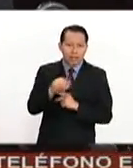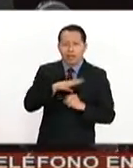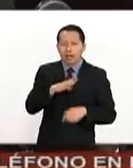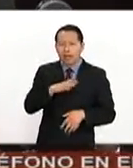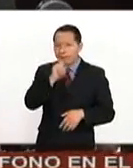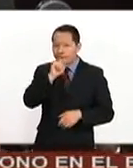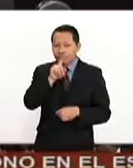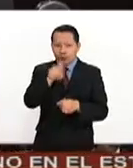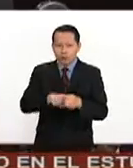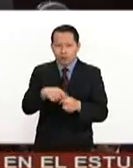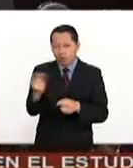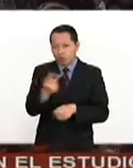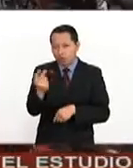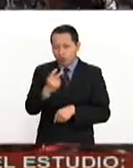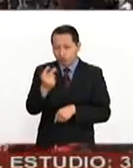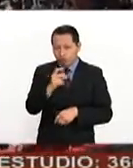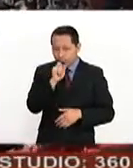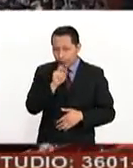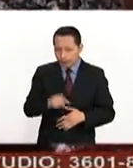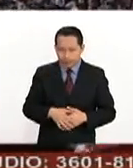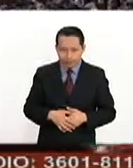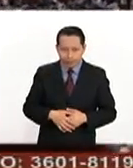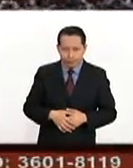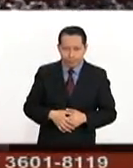al que pertenecen ambos legisladores.